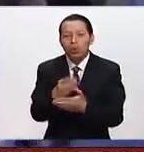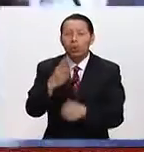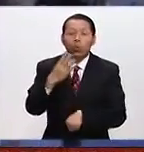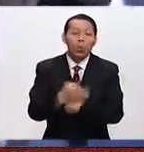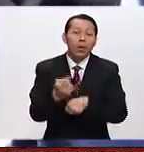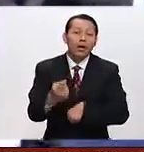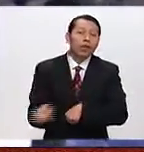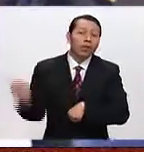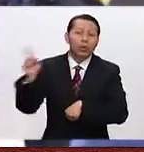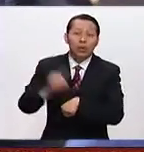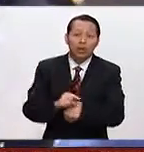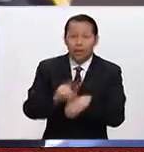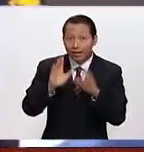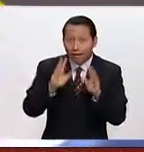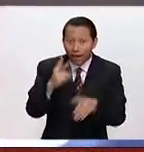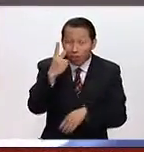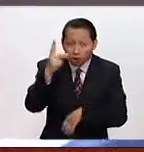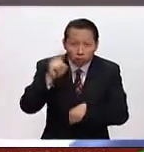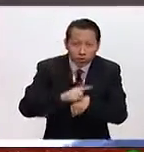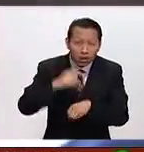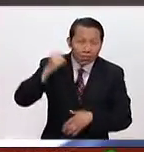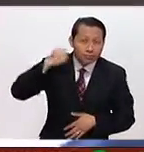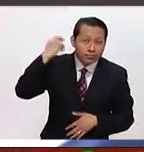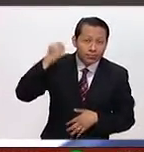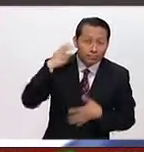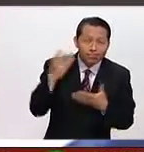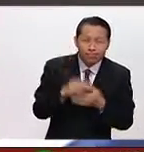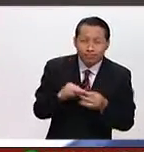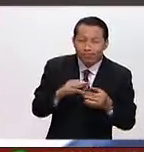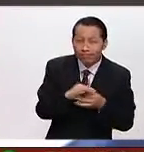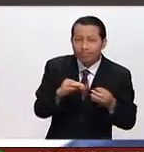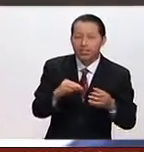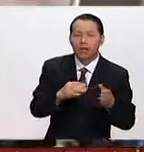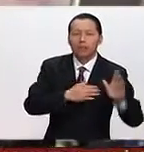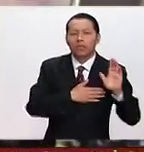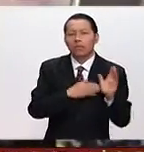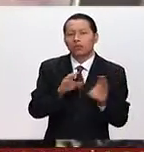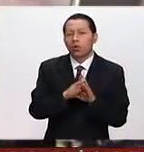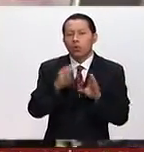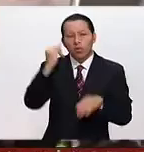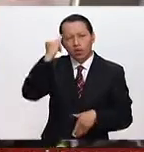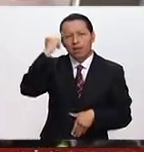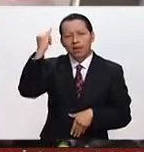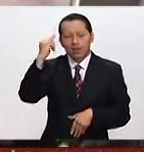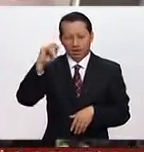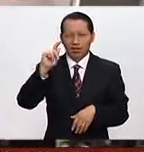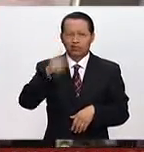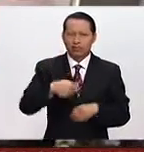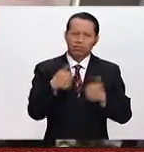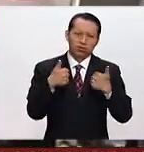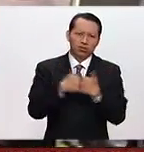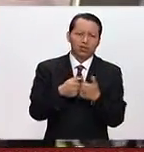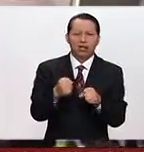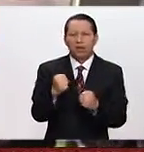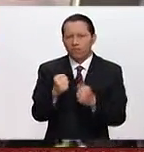convención, ya lo hizo dos días, prometió lo que será aparentemente su ideario, fronteras fuertes,